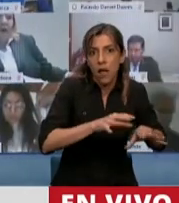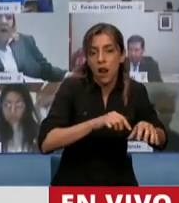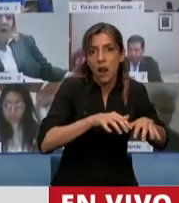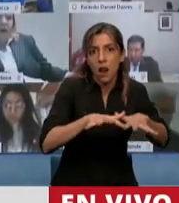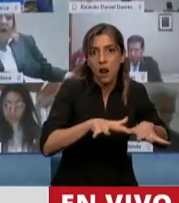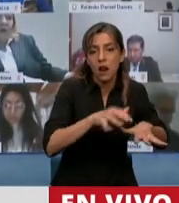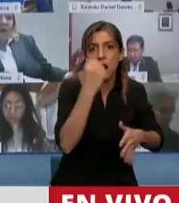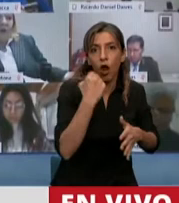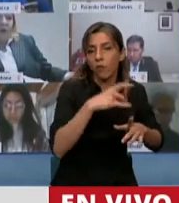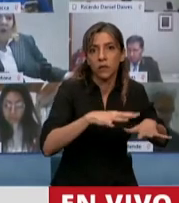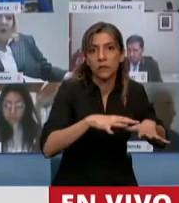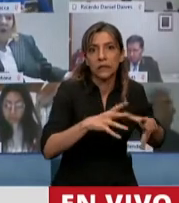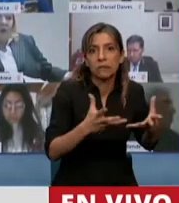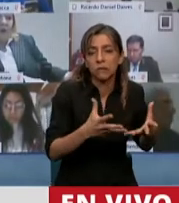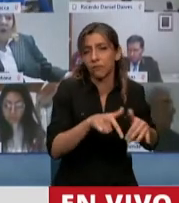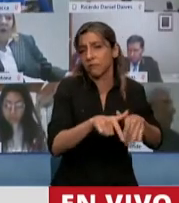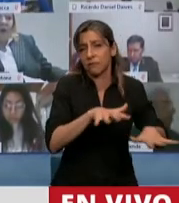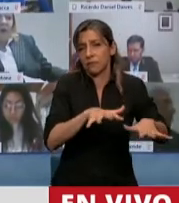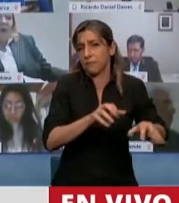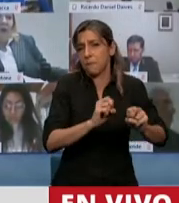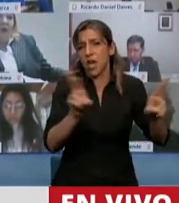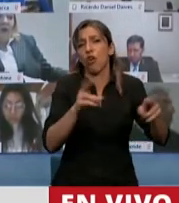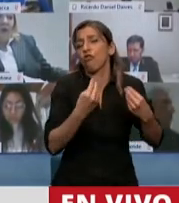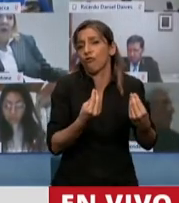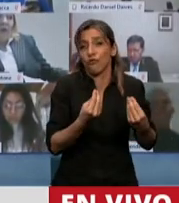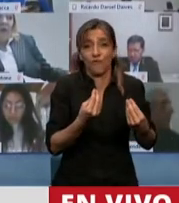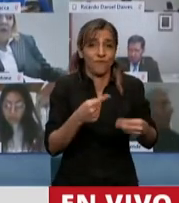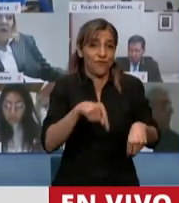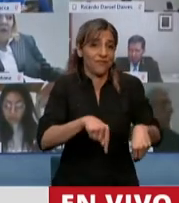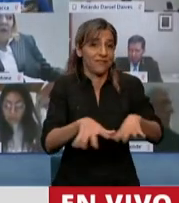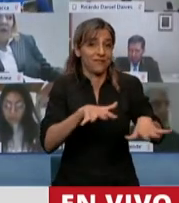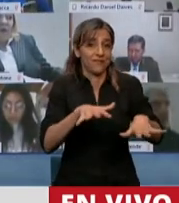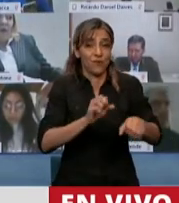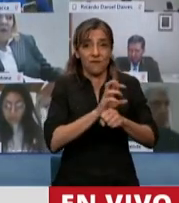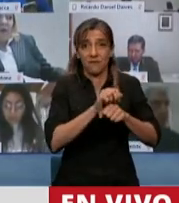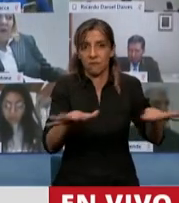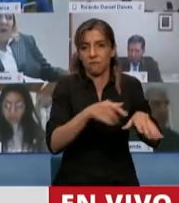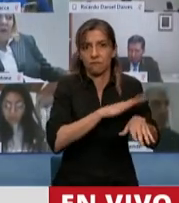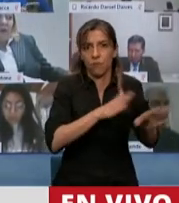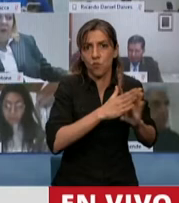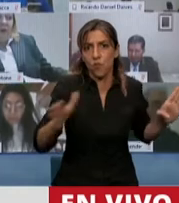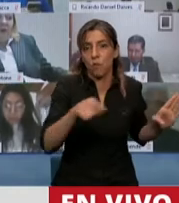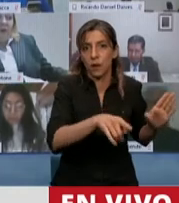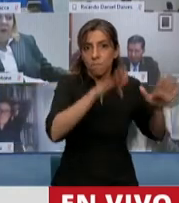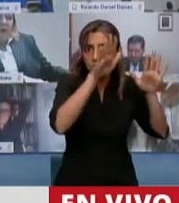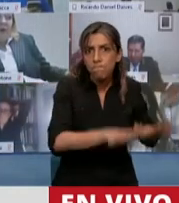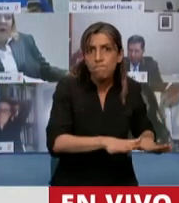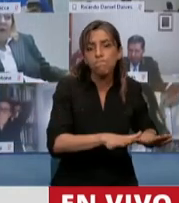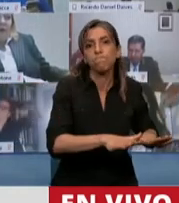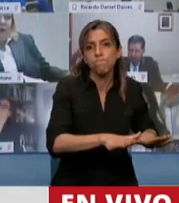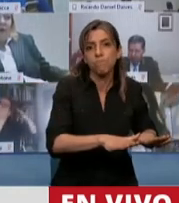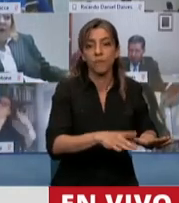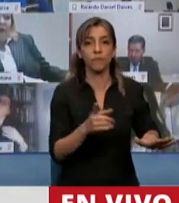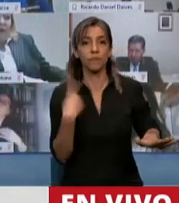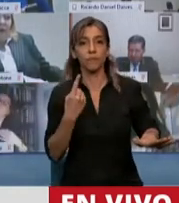a las que peor les ha ido en esta situación de pandemia y hace 15 horas